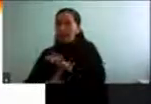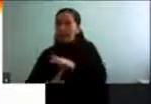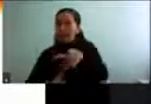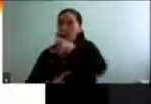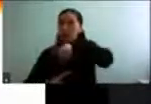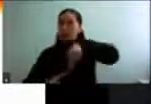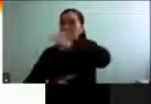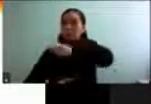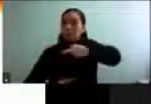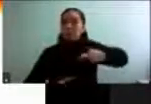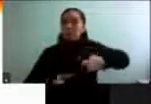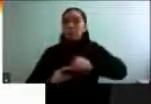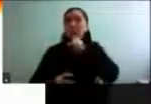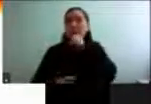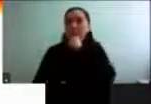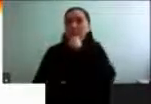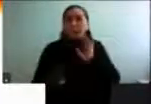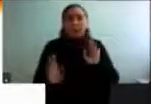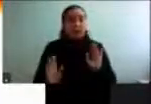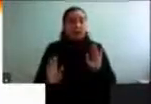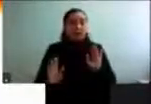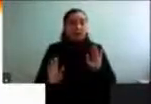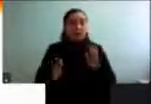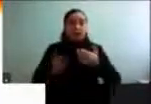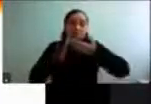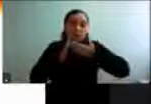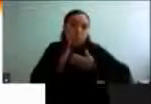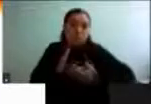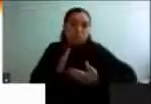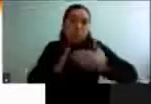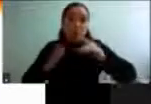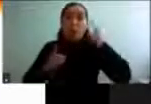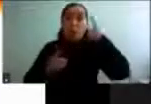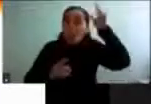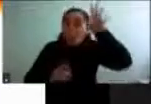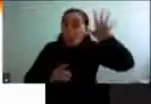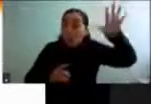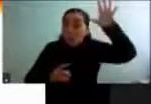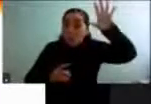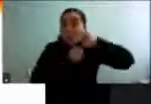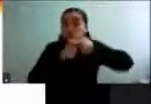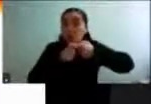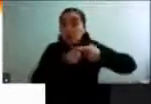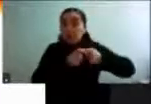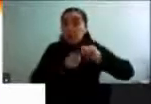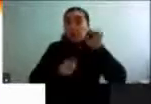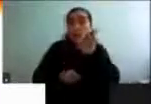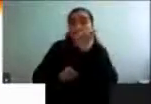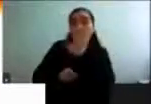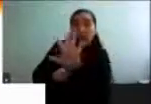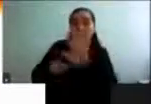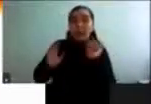Las cuales, de alguna forma, perpetúan un imaginario social estereotipado de las personas mayores.